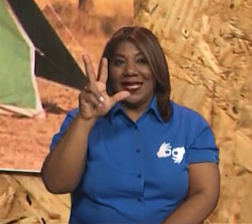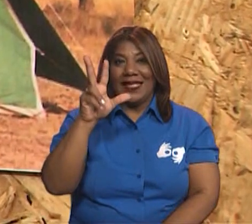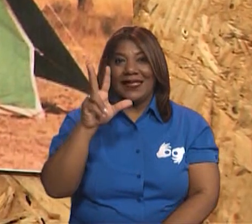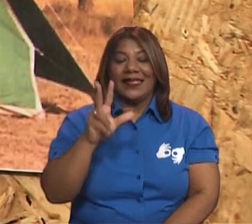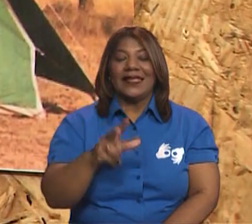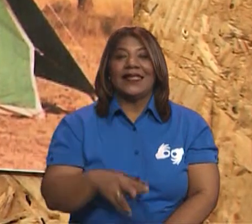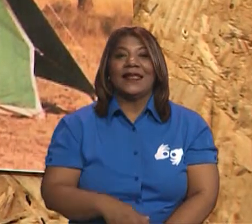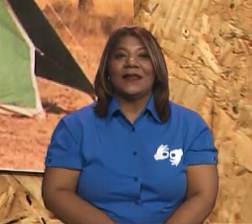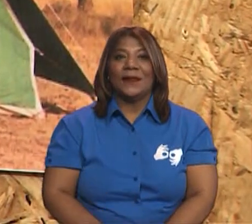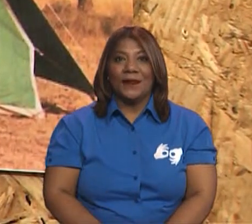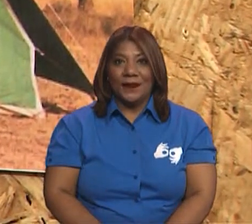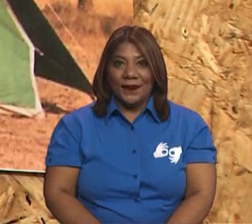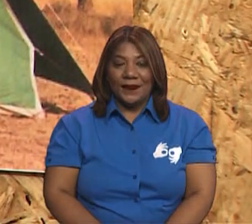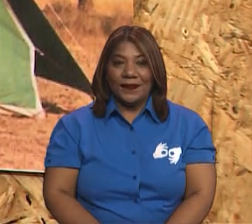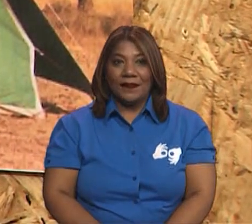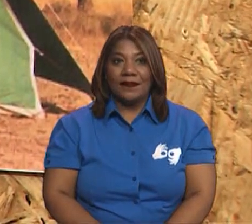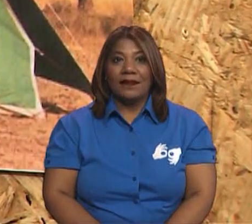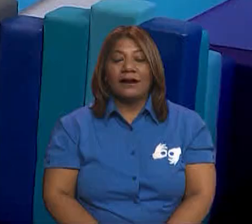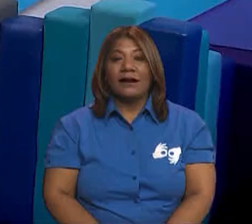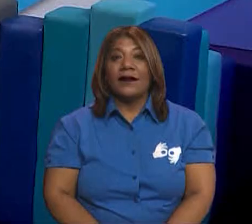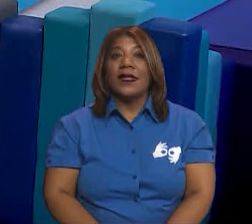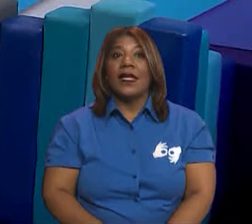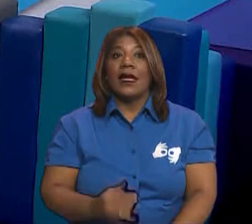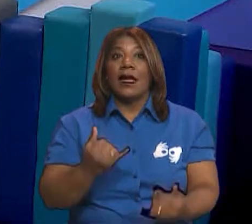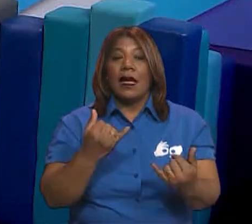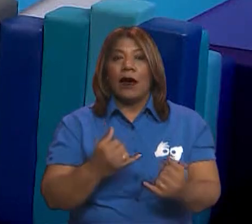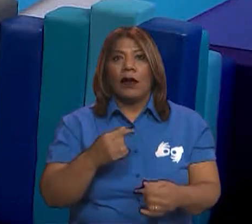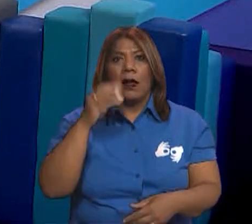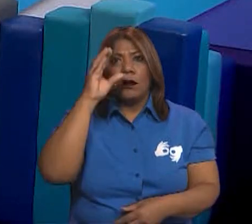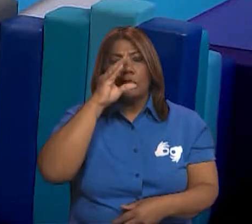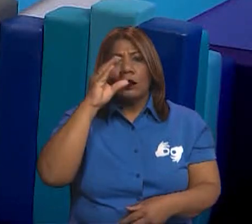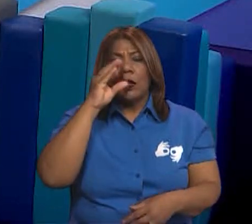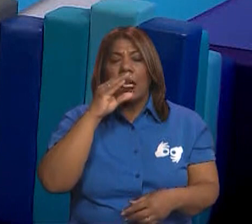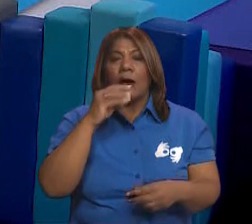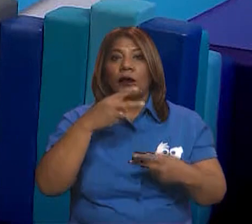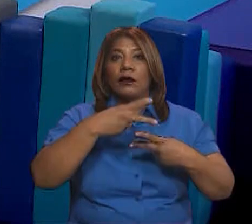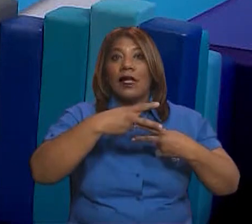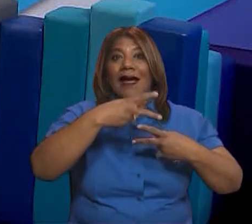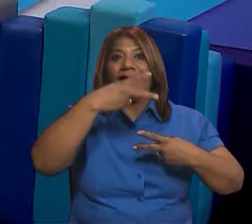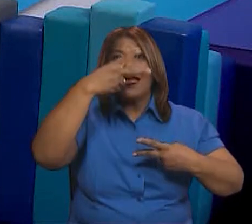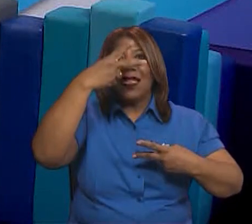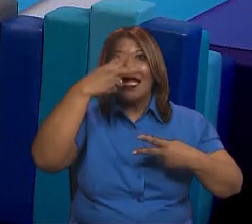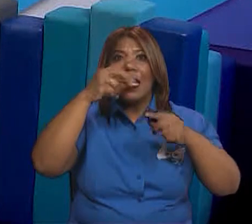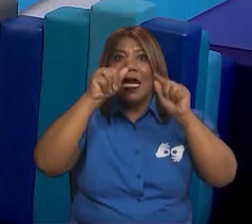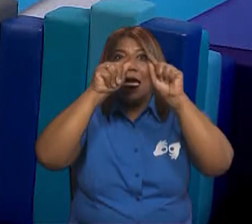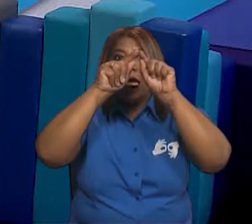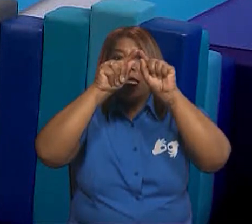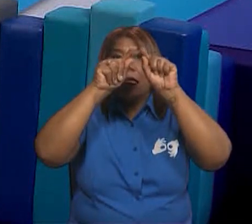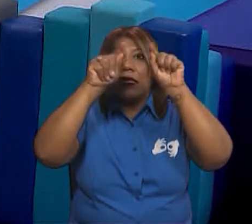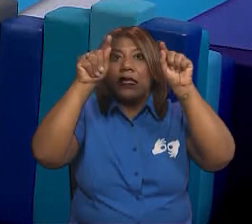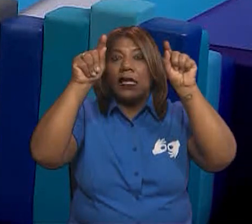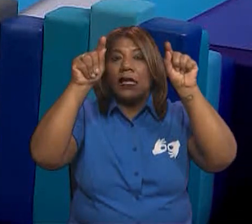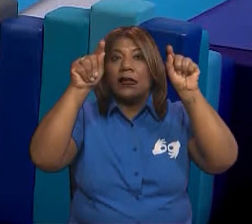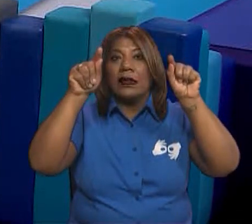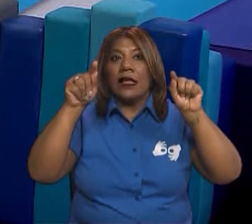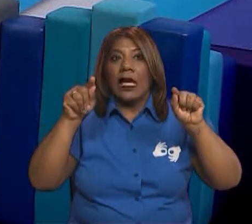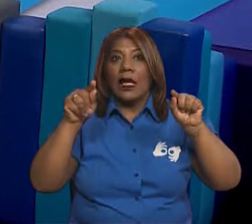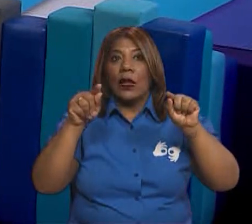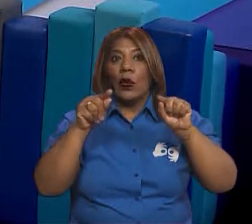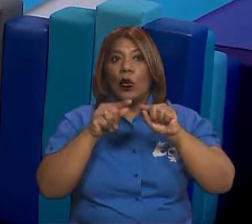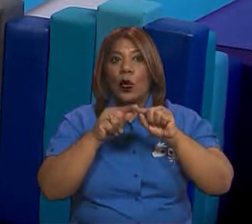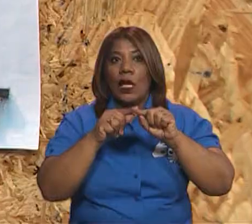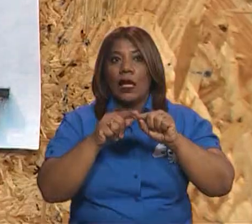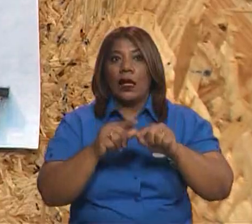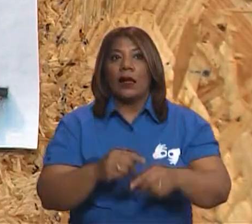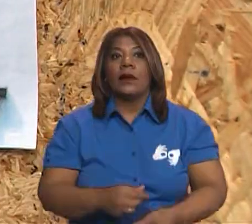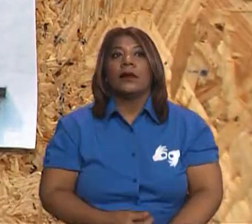Bien. Ahora podemos contar nuestra ventana. Observando que la ventana tiene este aquí, aquí. No piensen que es hasta acá la ventana,